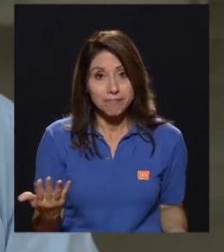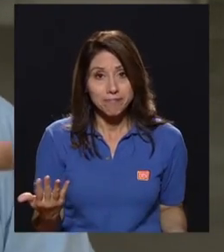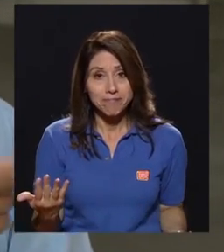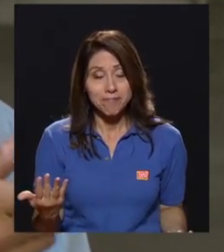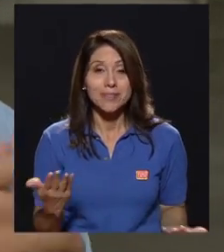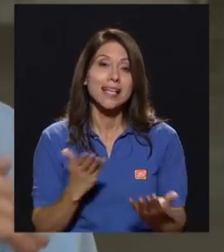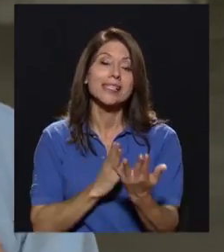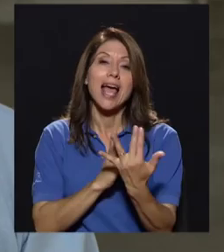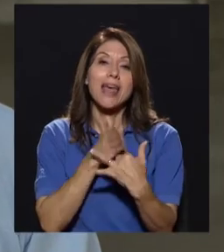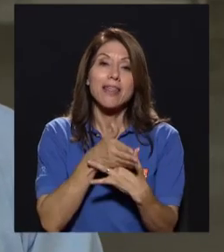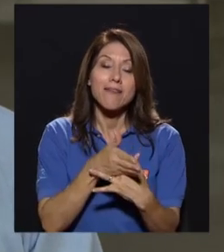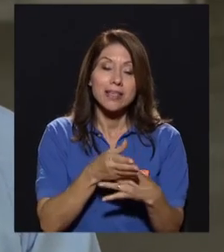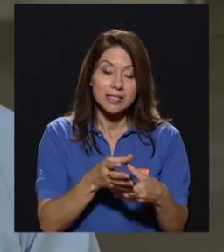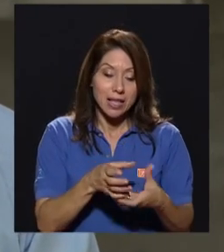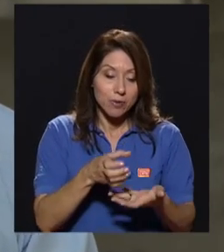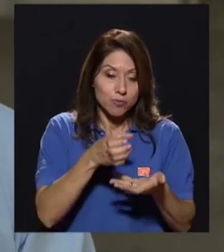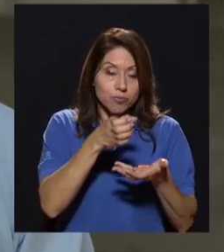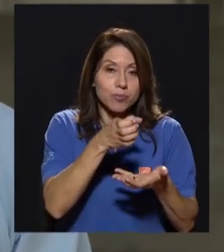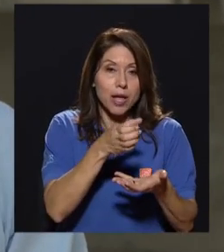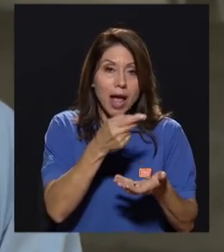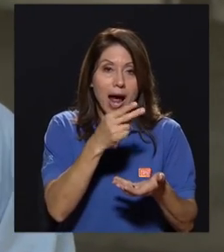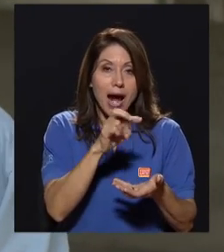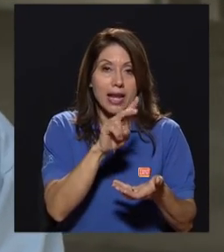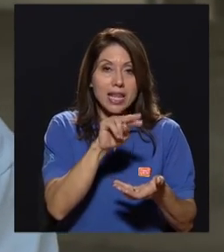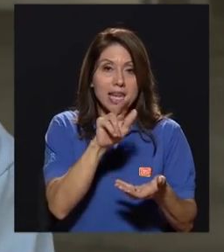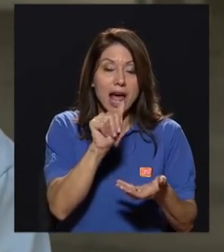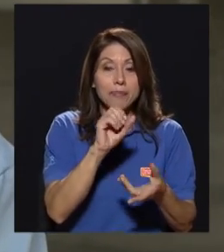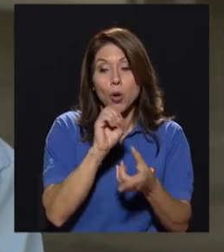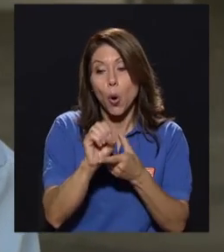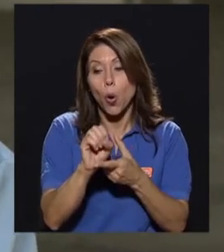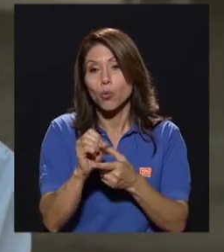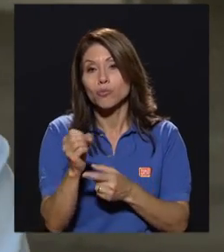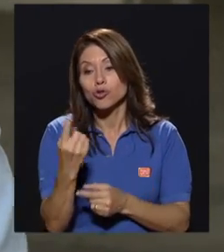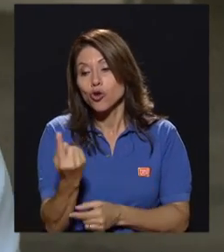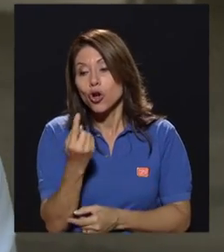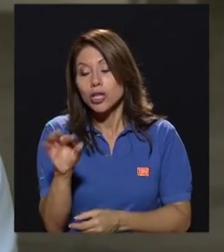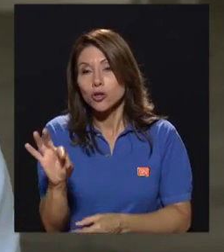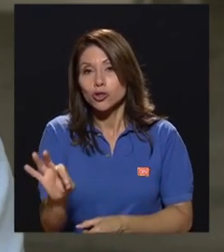ya sea a través de la harina o solitos así.